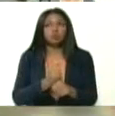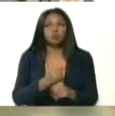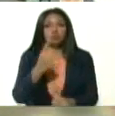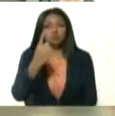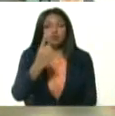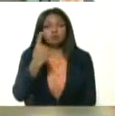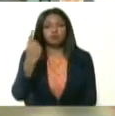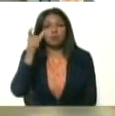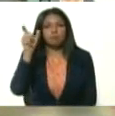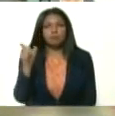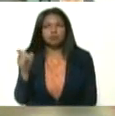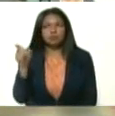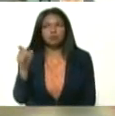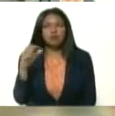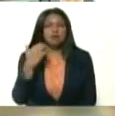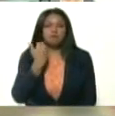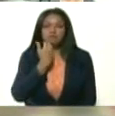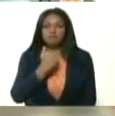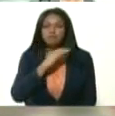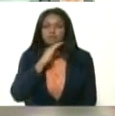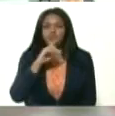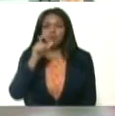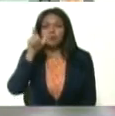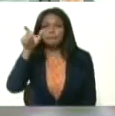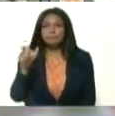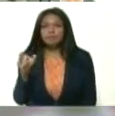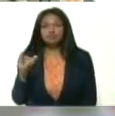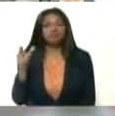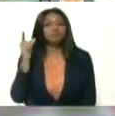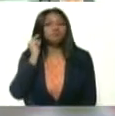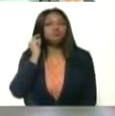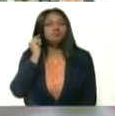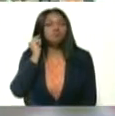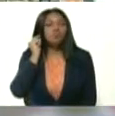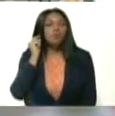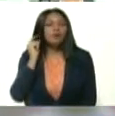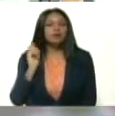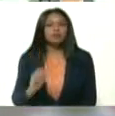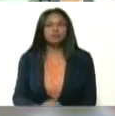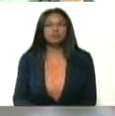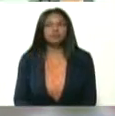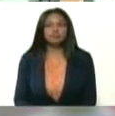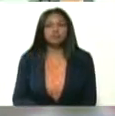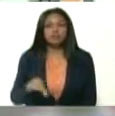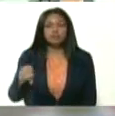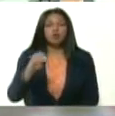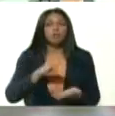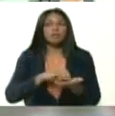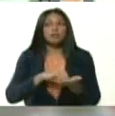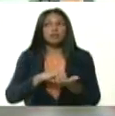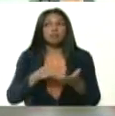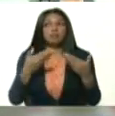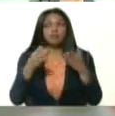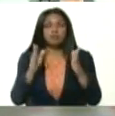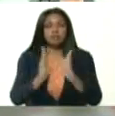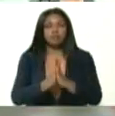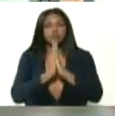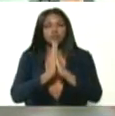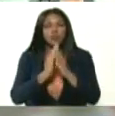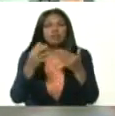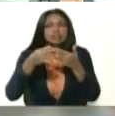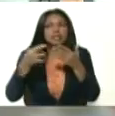solo caso. Es una persona femenina del estado Miranda. Si me permite darle